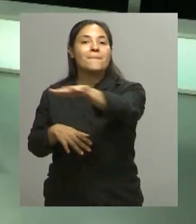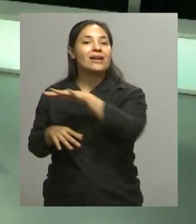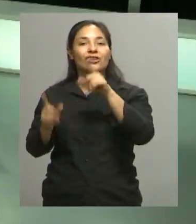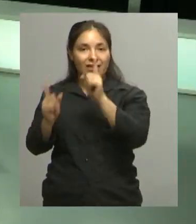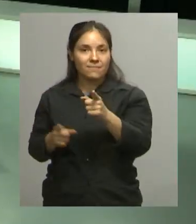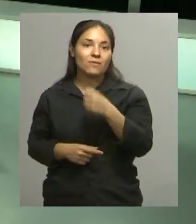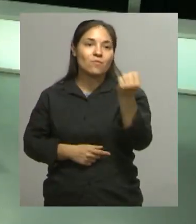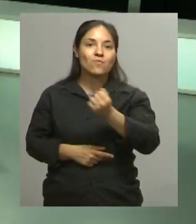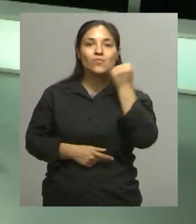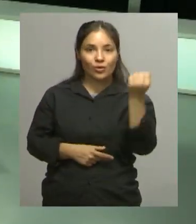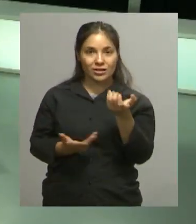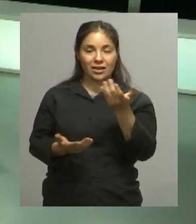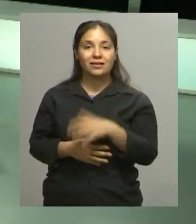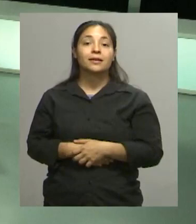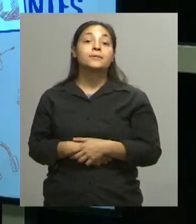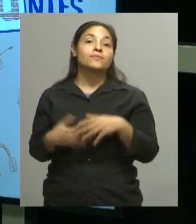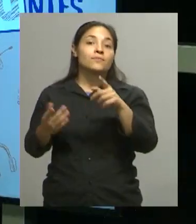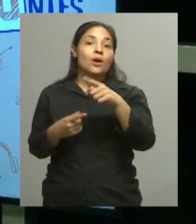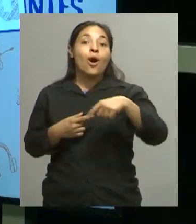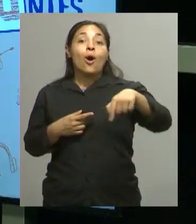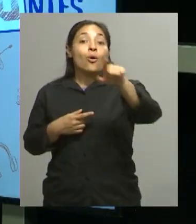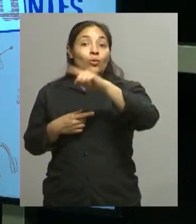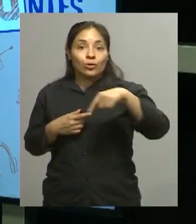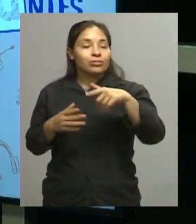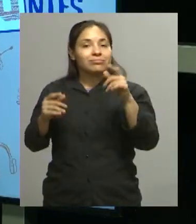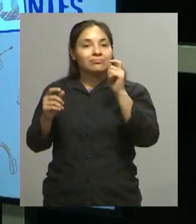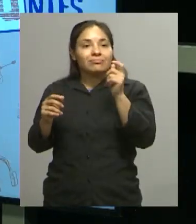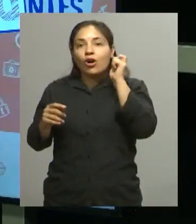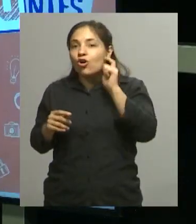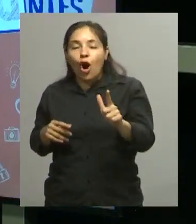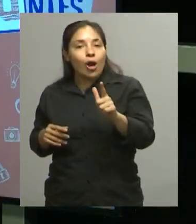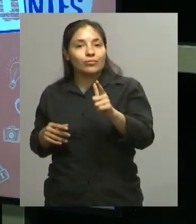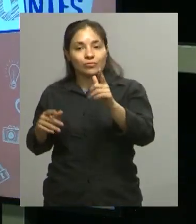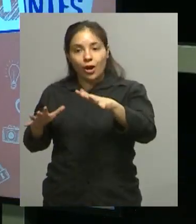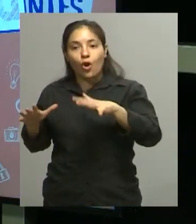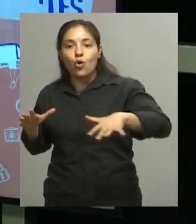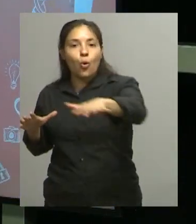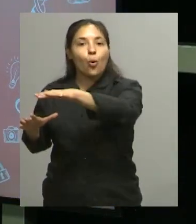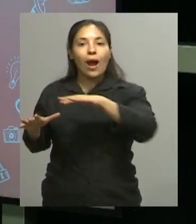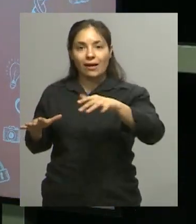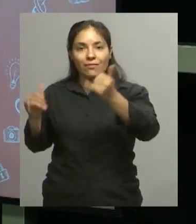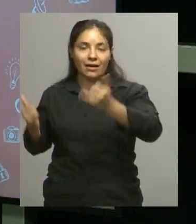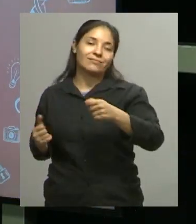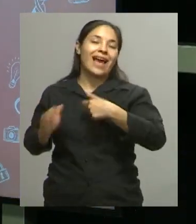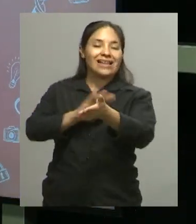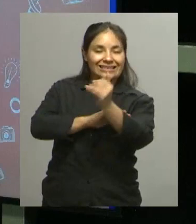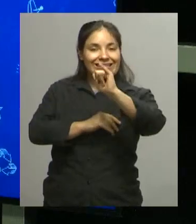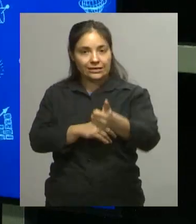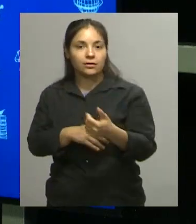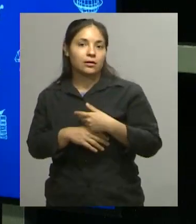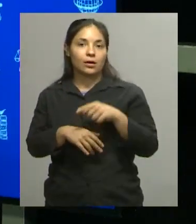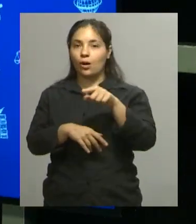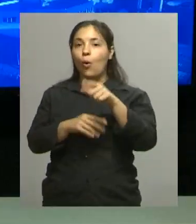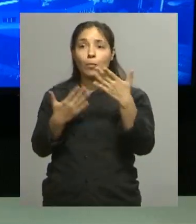también hay que destacarlo Que ustedes hayan logrado eso De tener hoy ese lugar, está bien, es alquilado Pero bueno, no por eso no